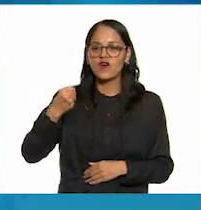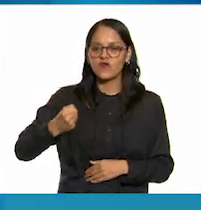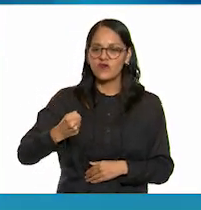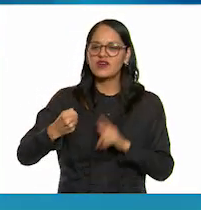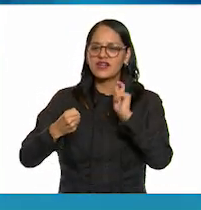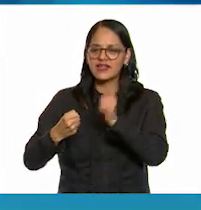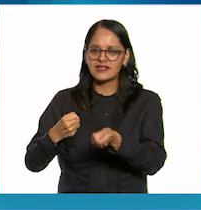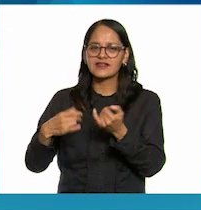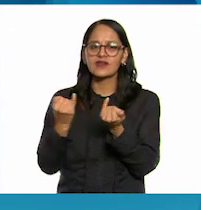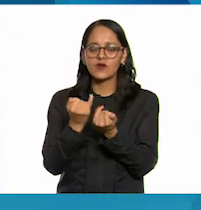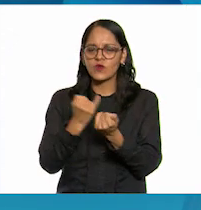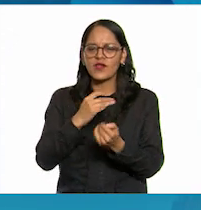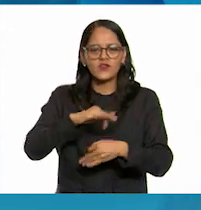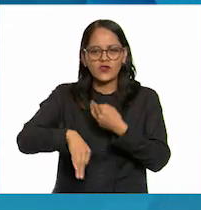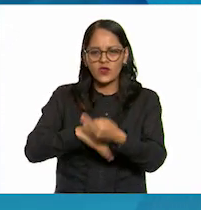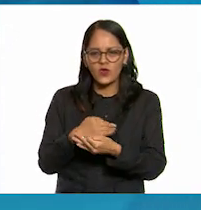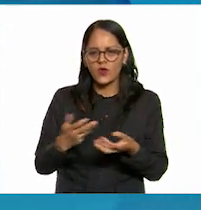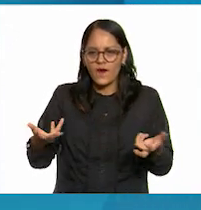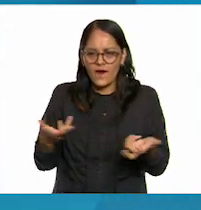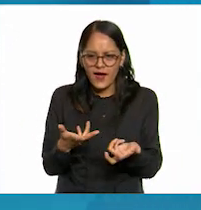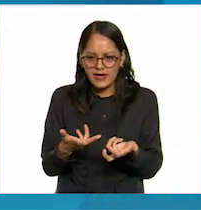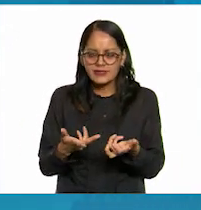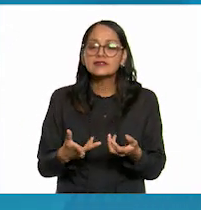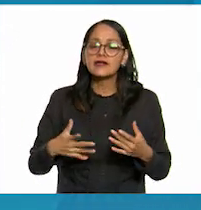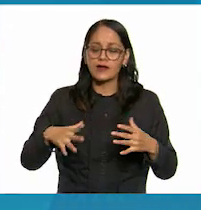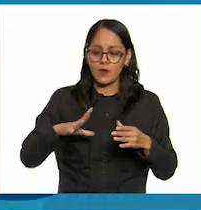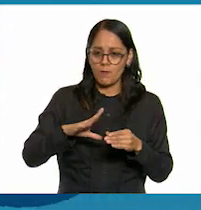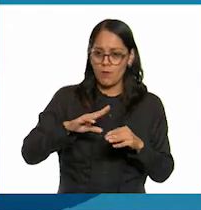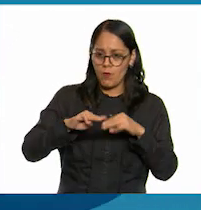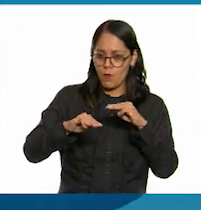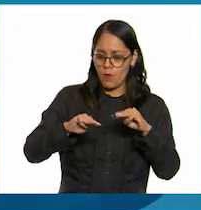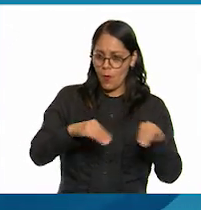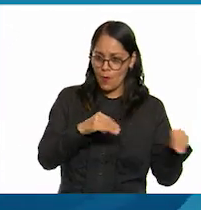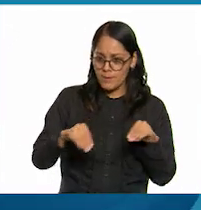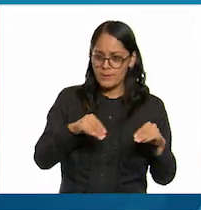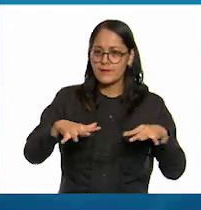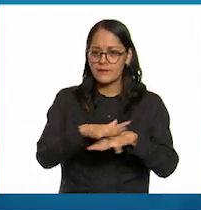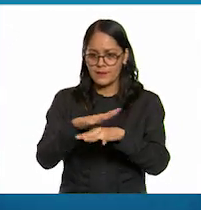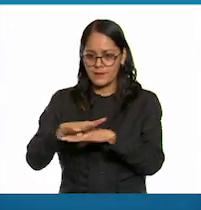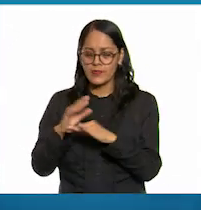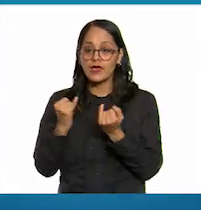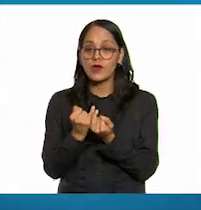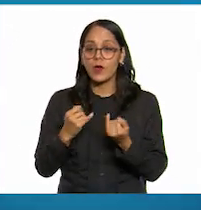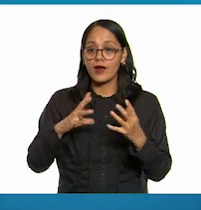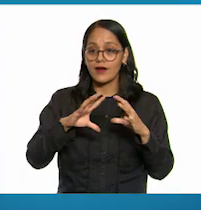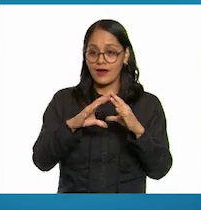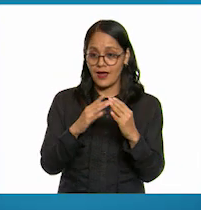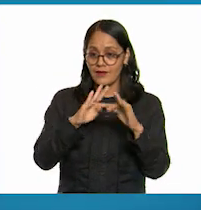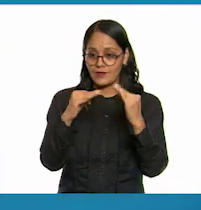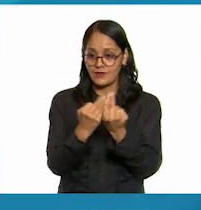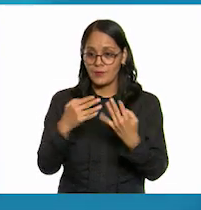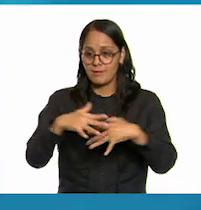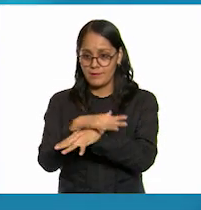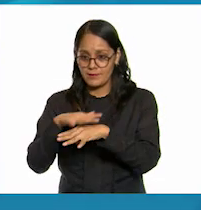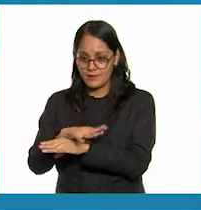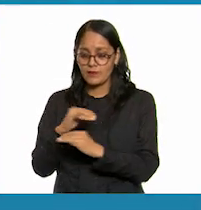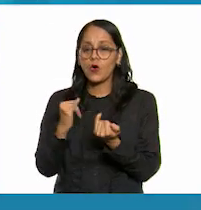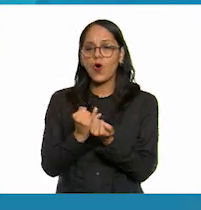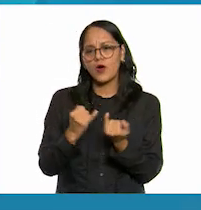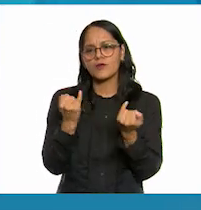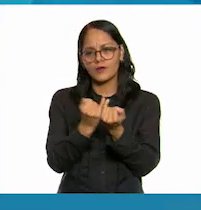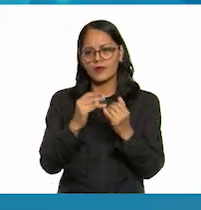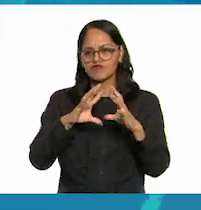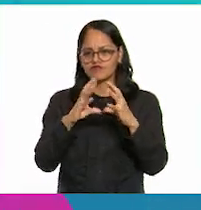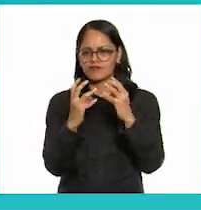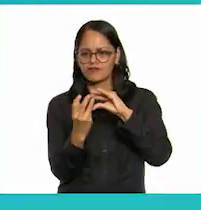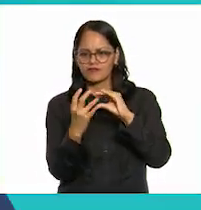capaz de producir cambios modificar el movimiento o estado de reposo de un cuerpo o de producir una deformación